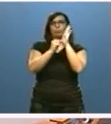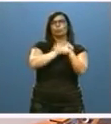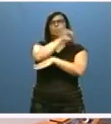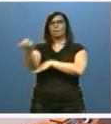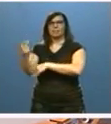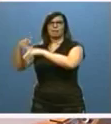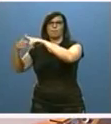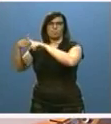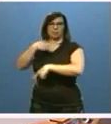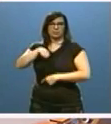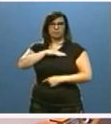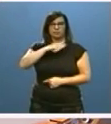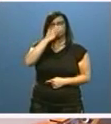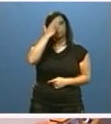España.